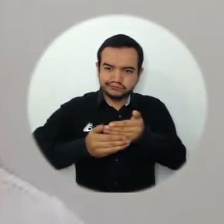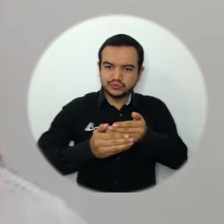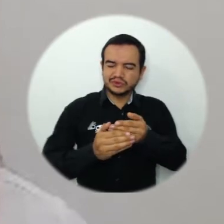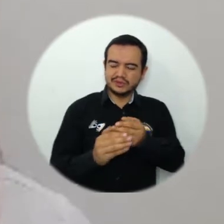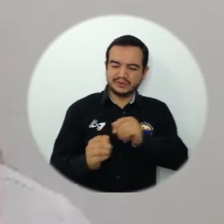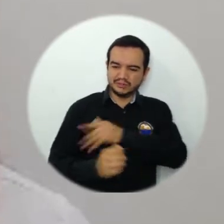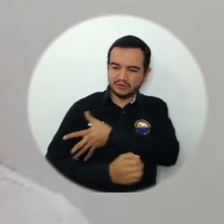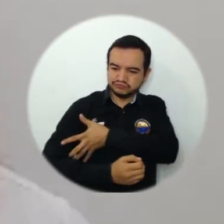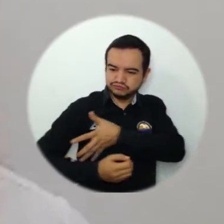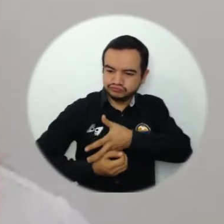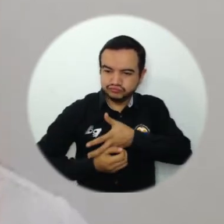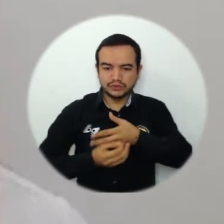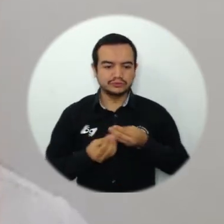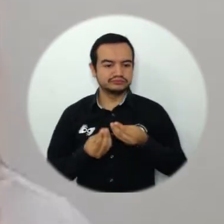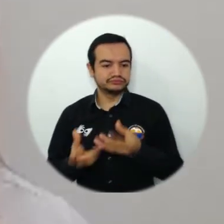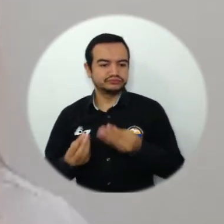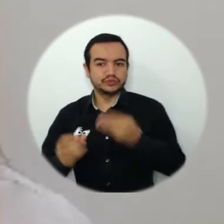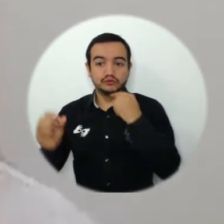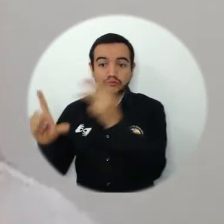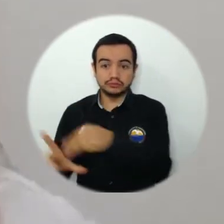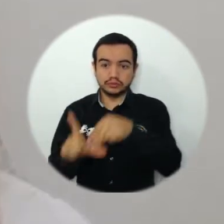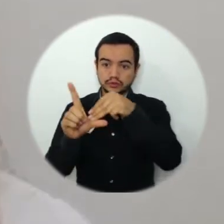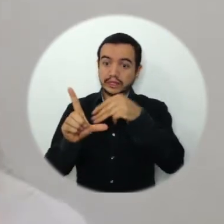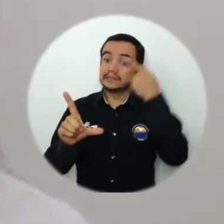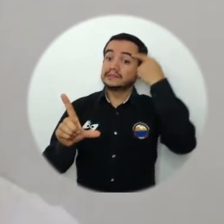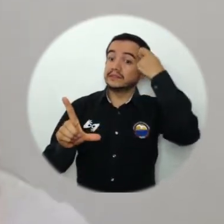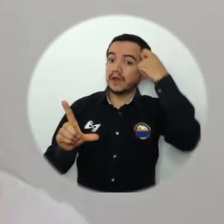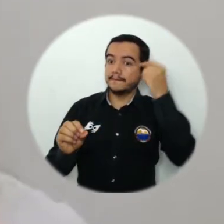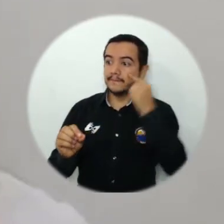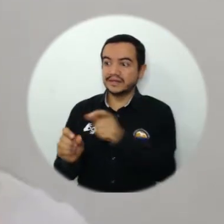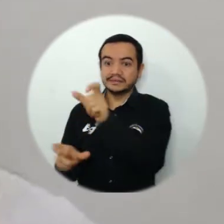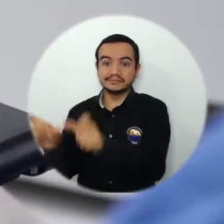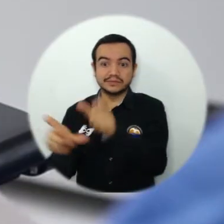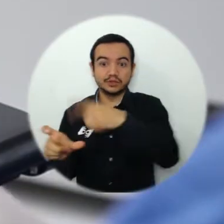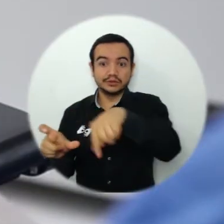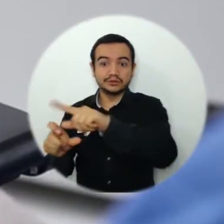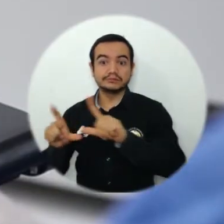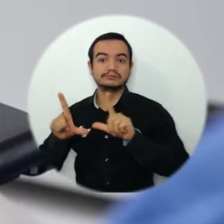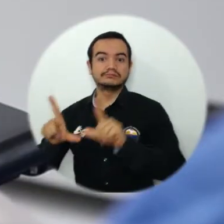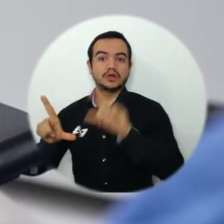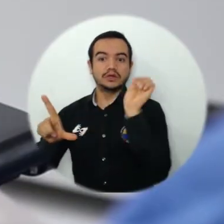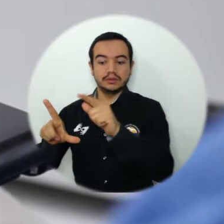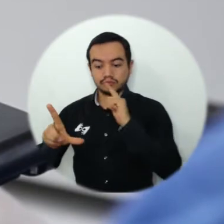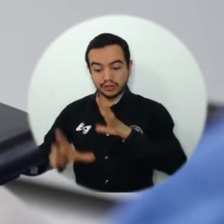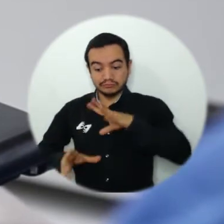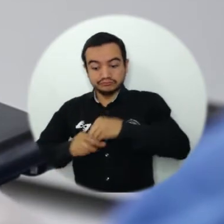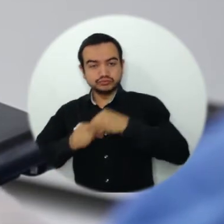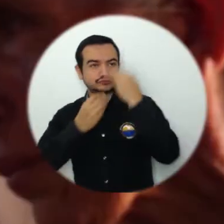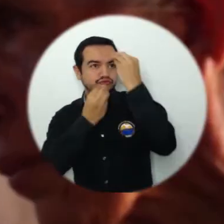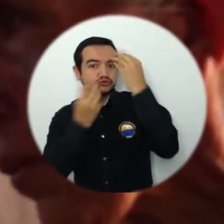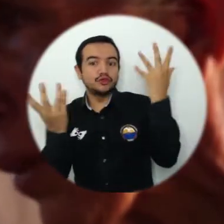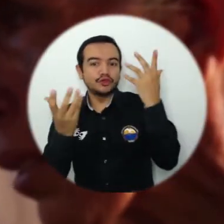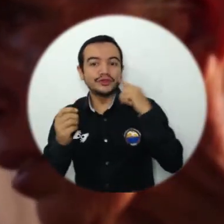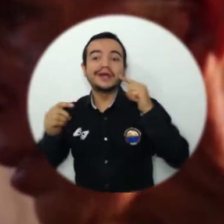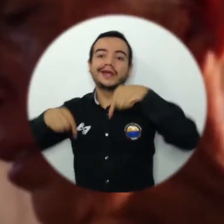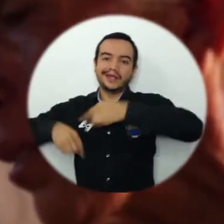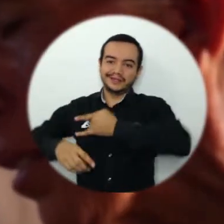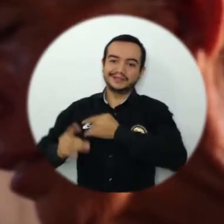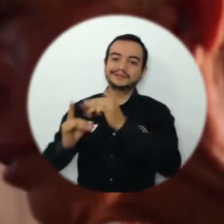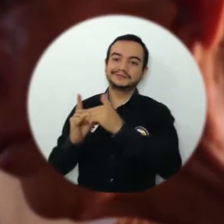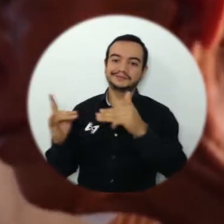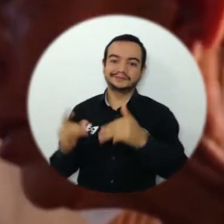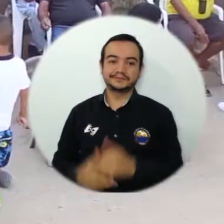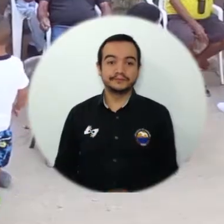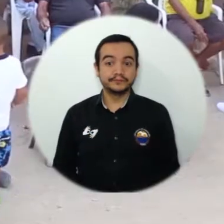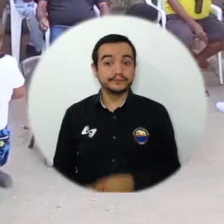fortaleciendo los programas de posgrado que permiten que nuestros egresados puedan hacer su formación en su territorio, en su alma materna. La